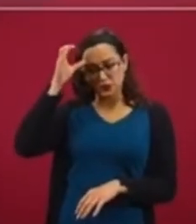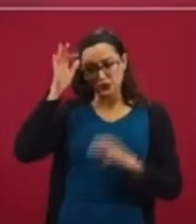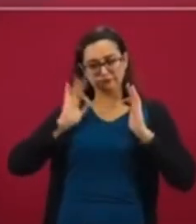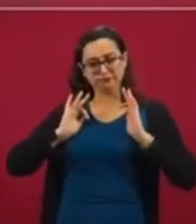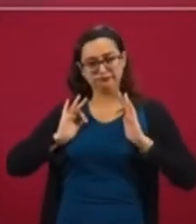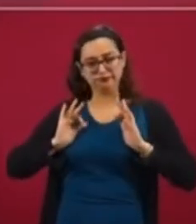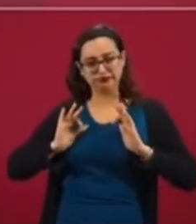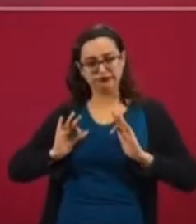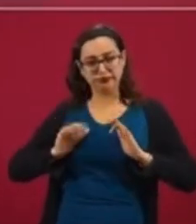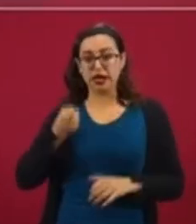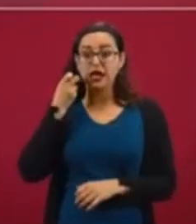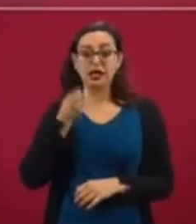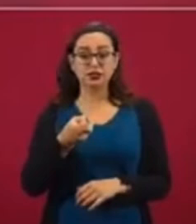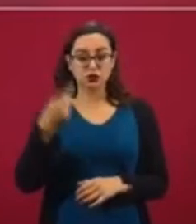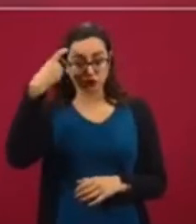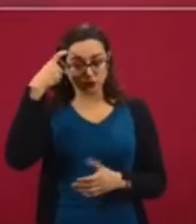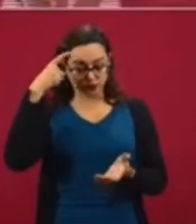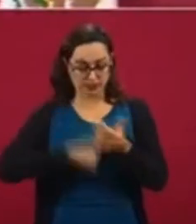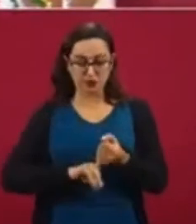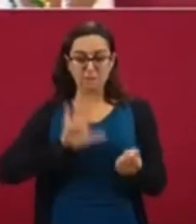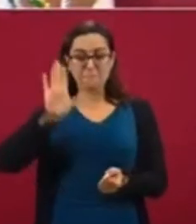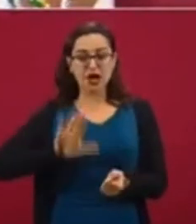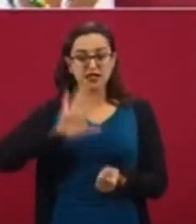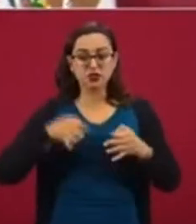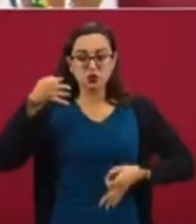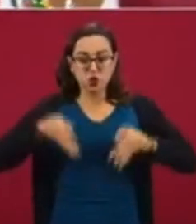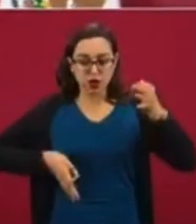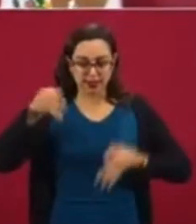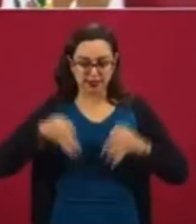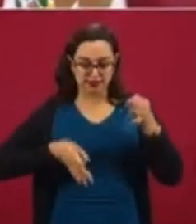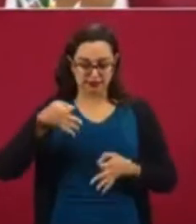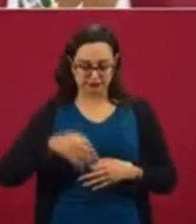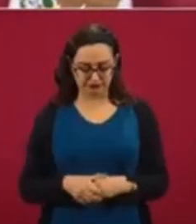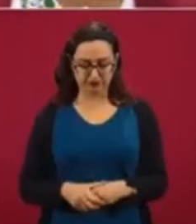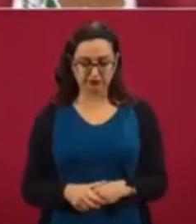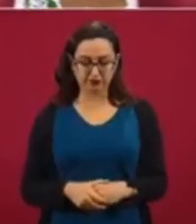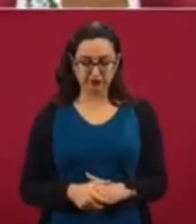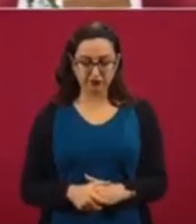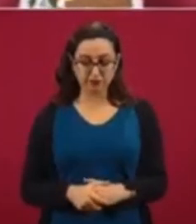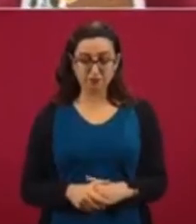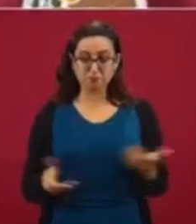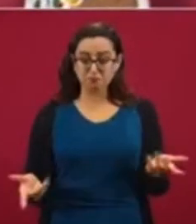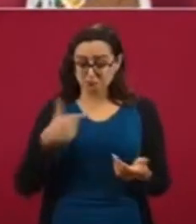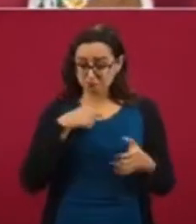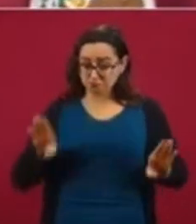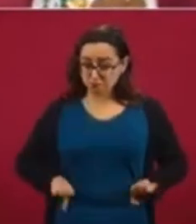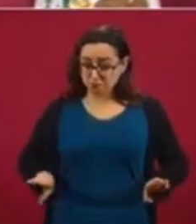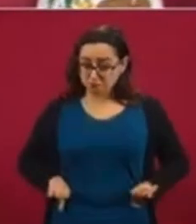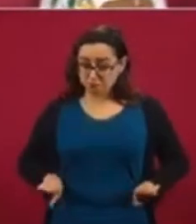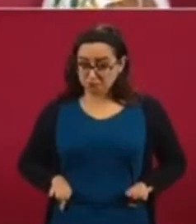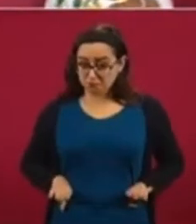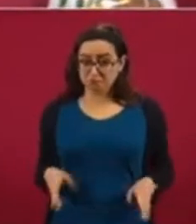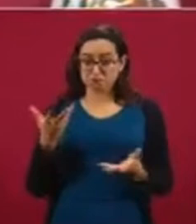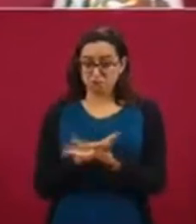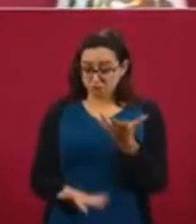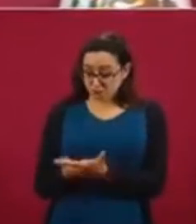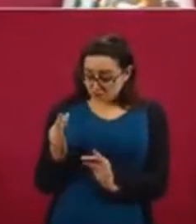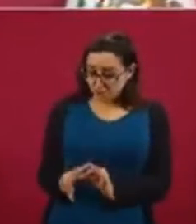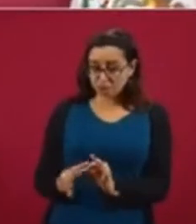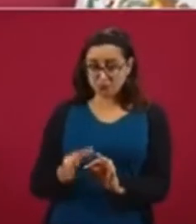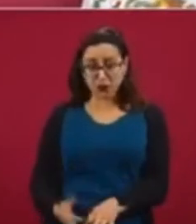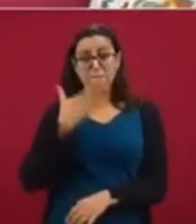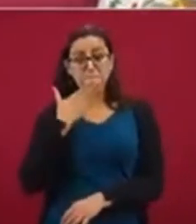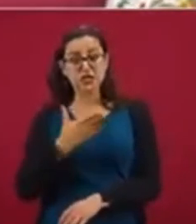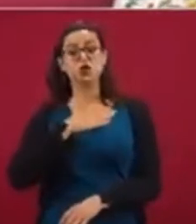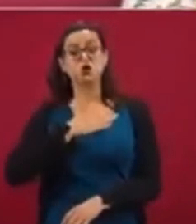es, o debe ser nuestro tribunal, la conciencia. Si uno está haciendo el bien, o uno está luchando por una causa justa,